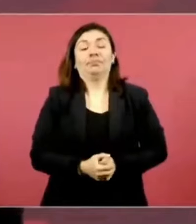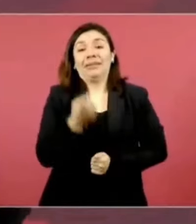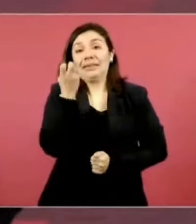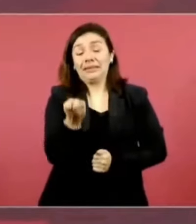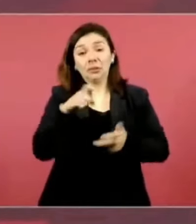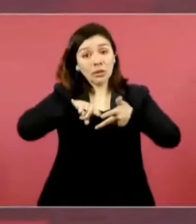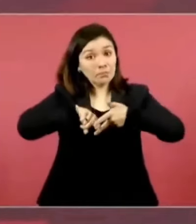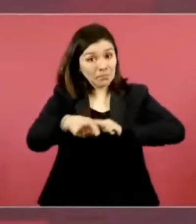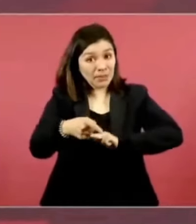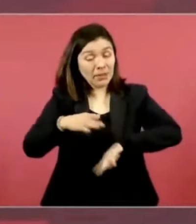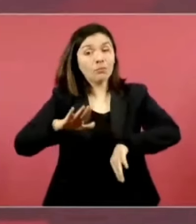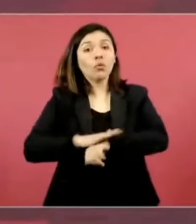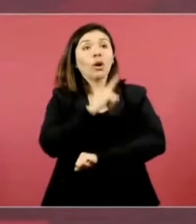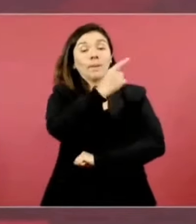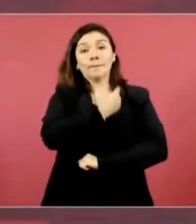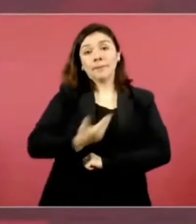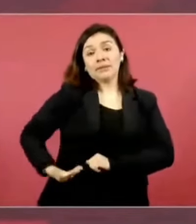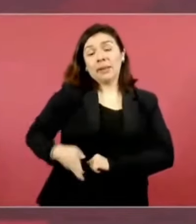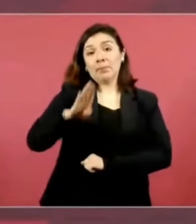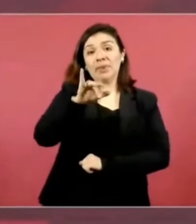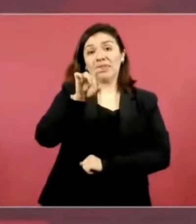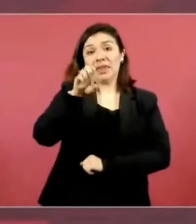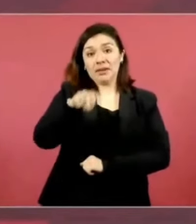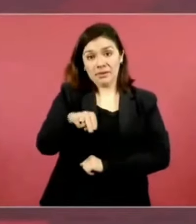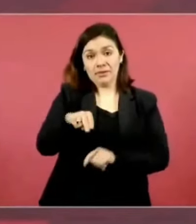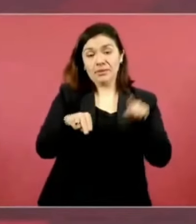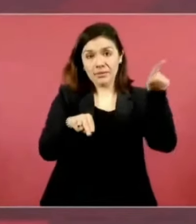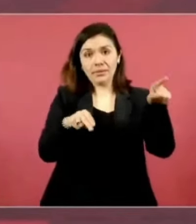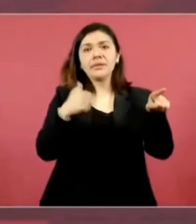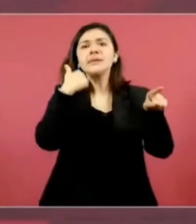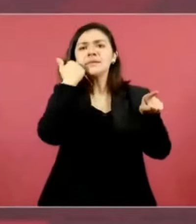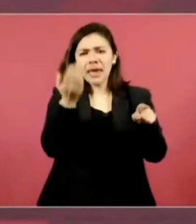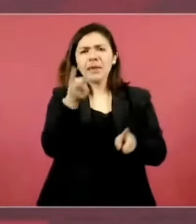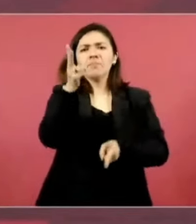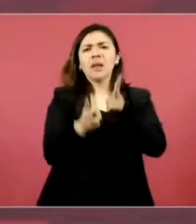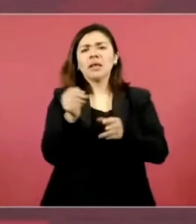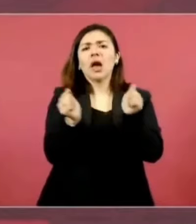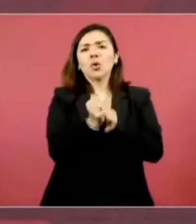el Presidente Biden, hablar conmigo,